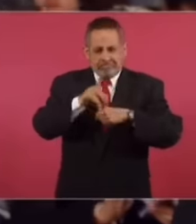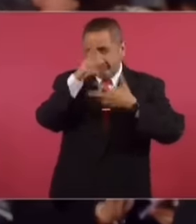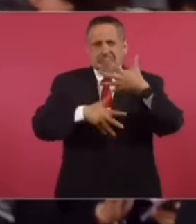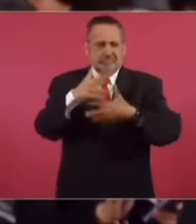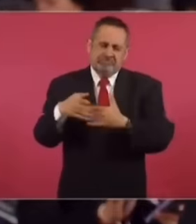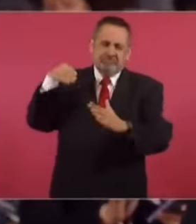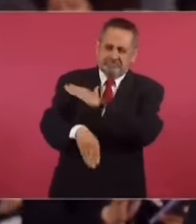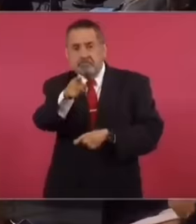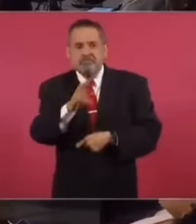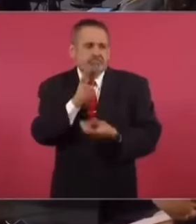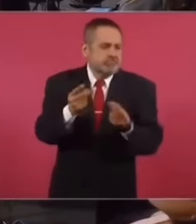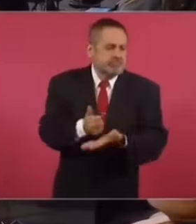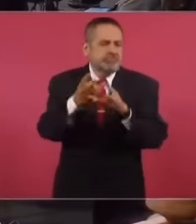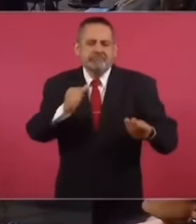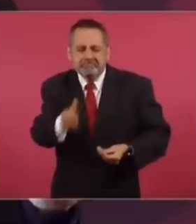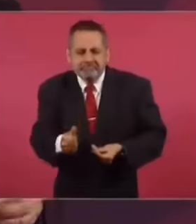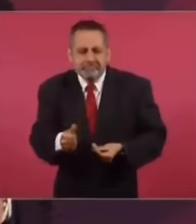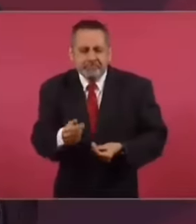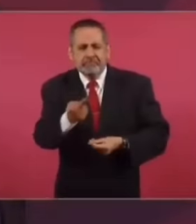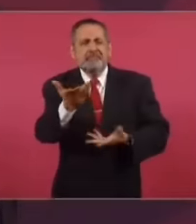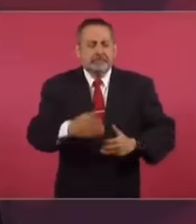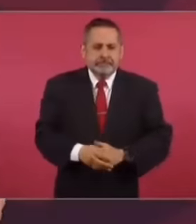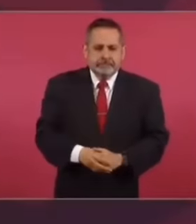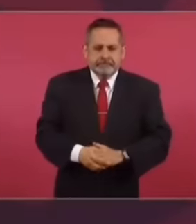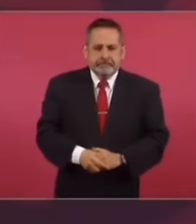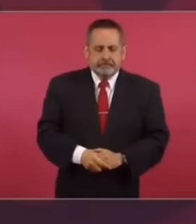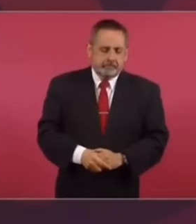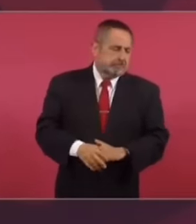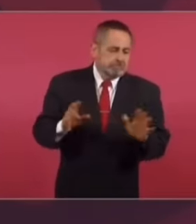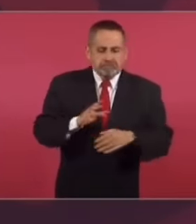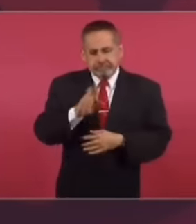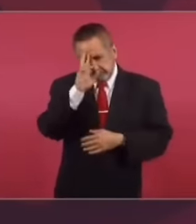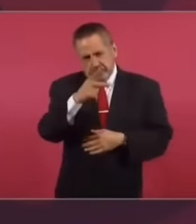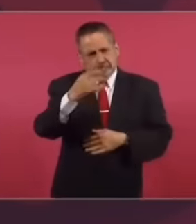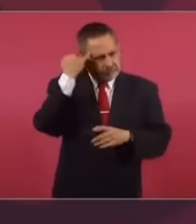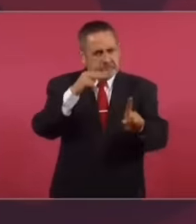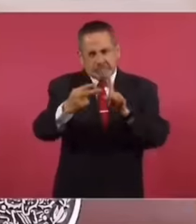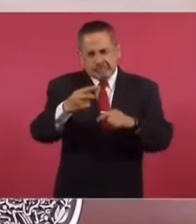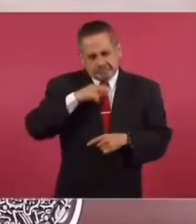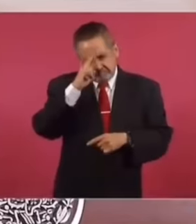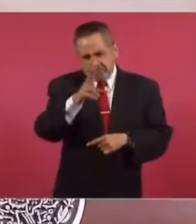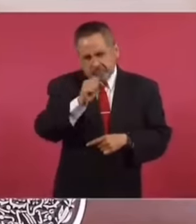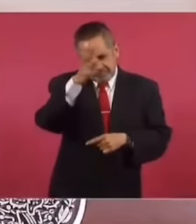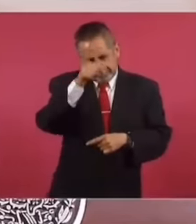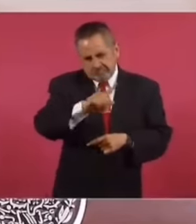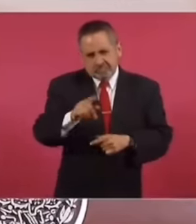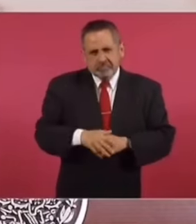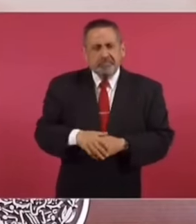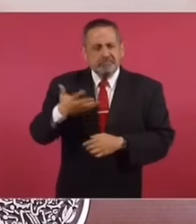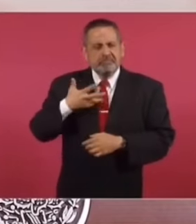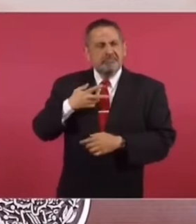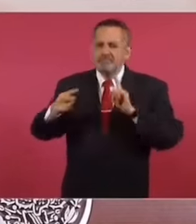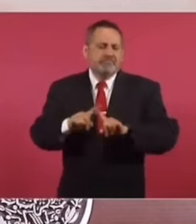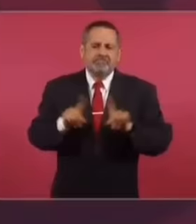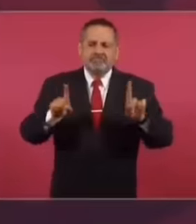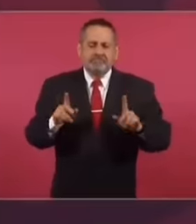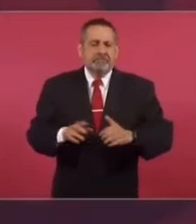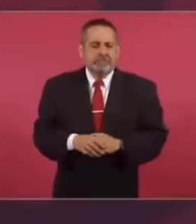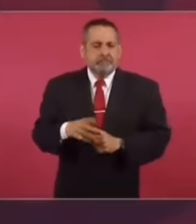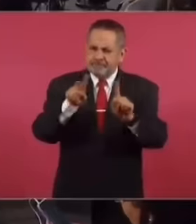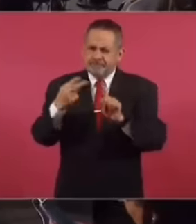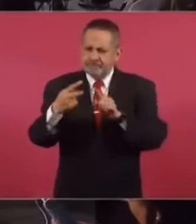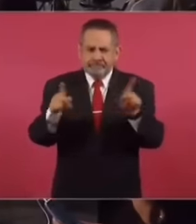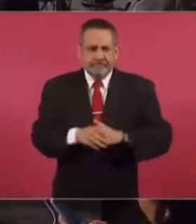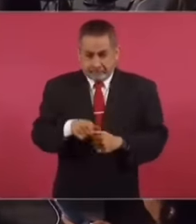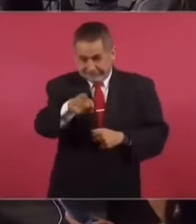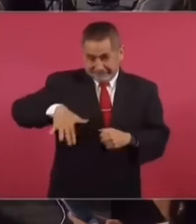ya ha fracasado, abrazos, no balazos. Bueno, pues que respeto mucho tu punto de vista, pero no lo comparto, porque yo tengo pues una visión distinta y tengo